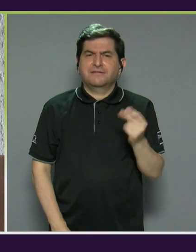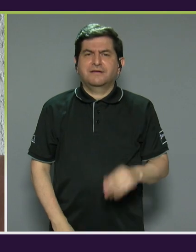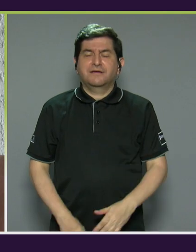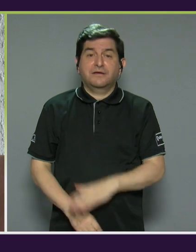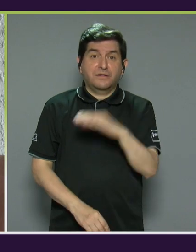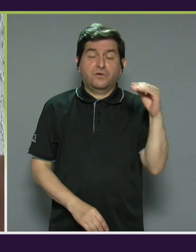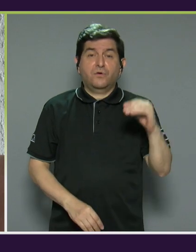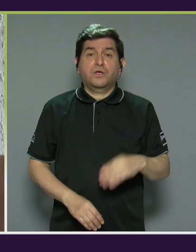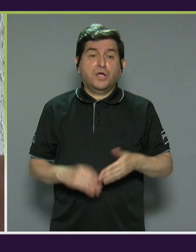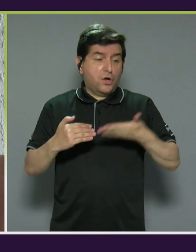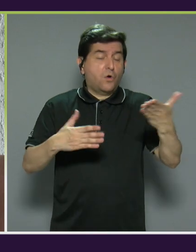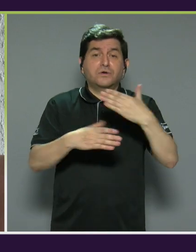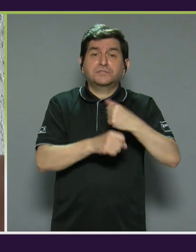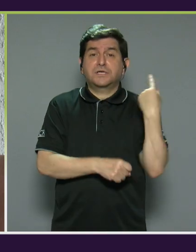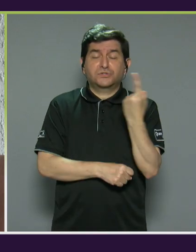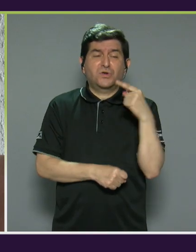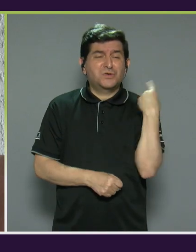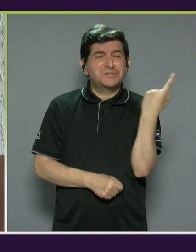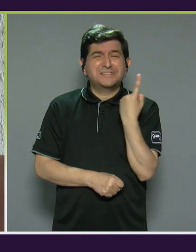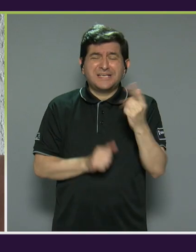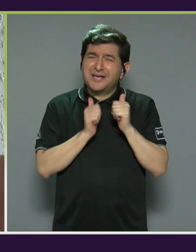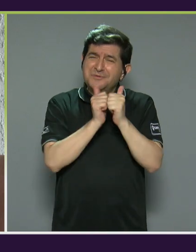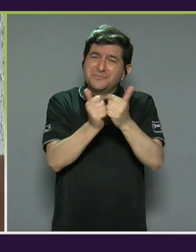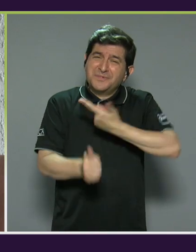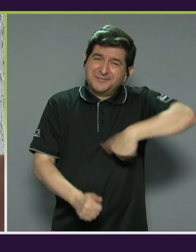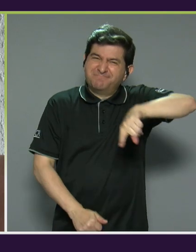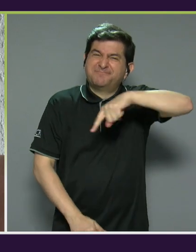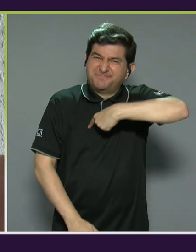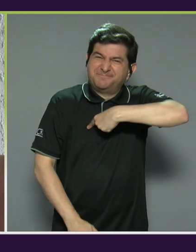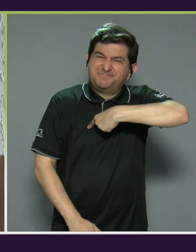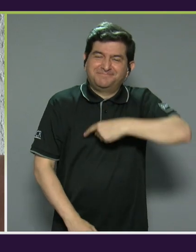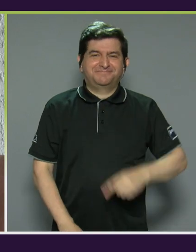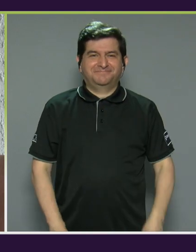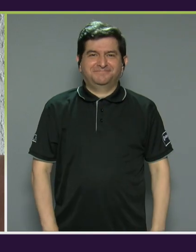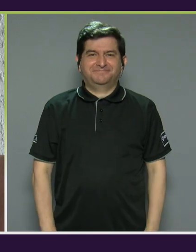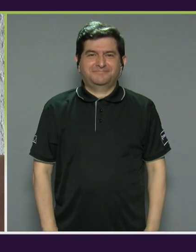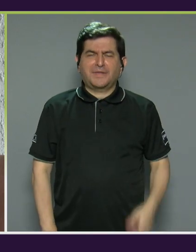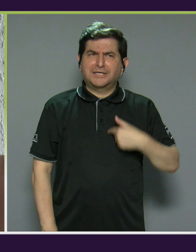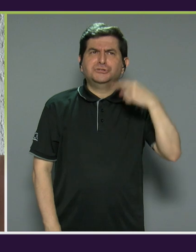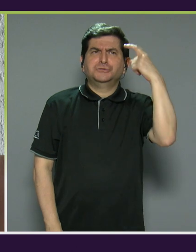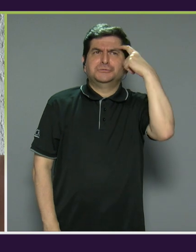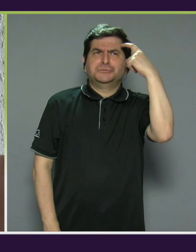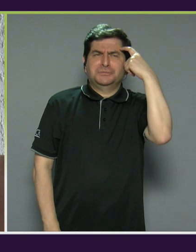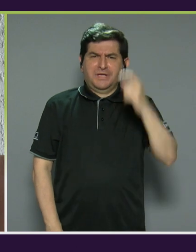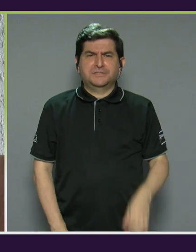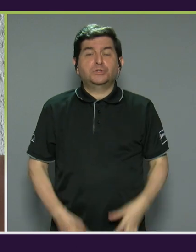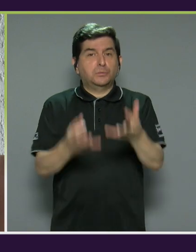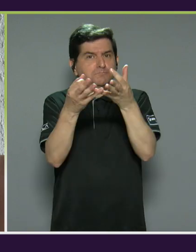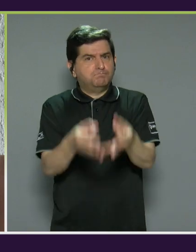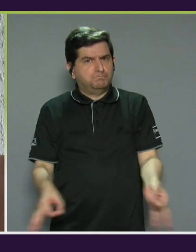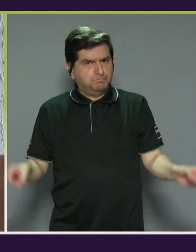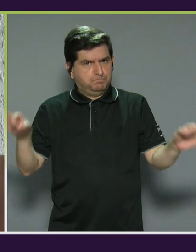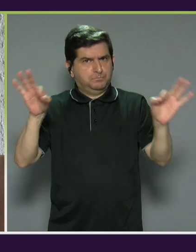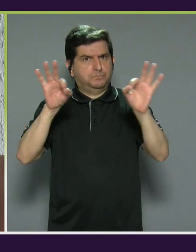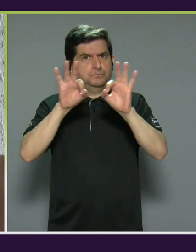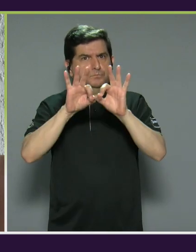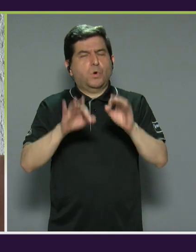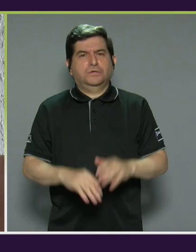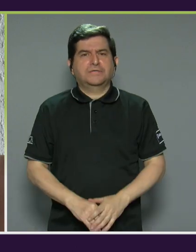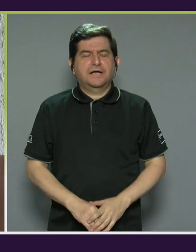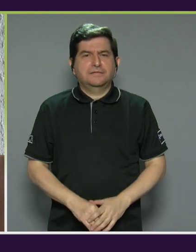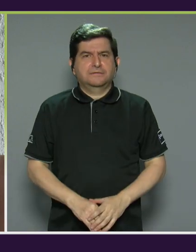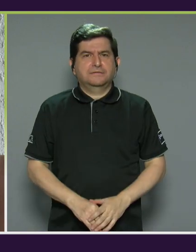hacer cosas solos, porque siempre están muy acompañados por nosotros, ¿verdad? y yo pienso que es muy importante, parte,